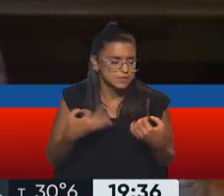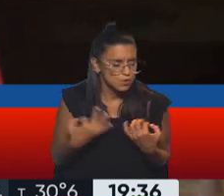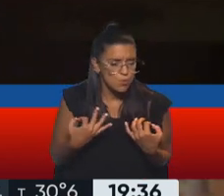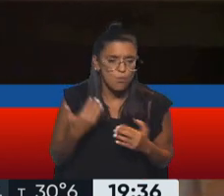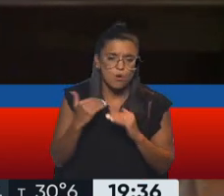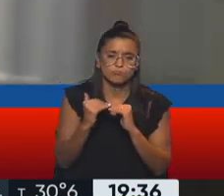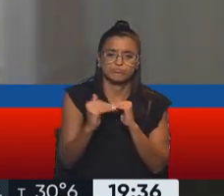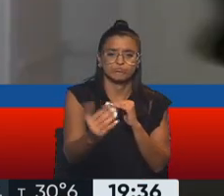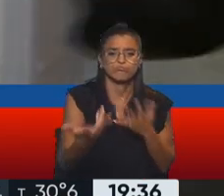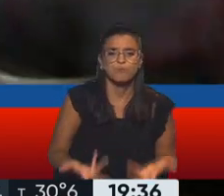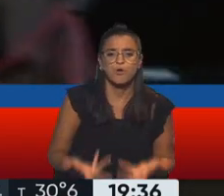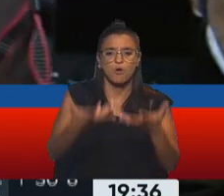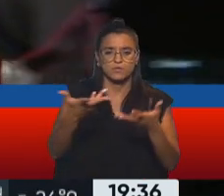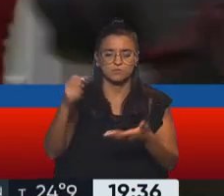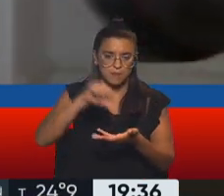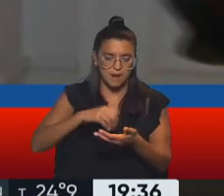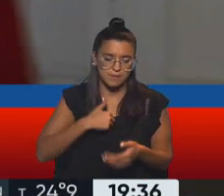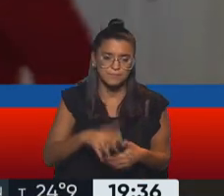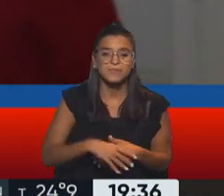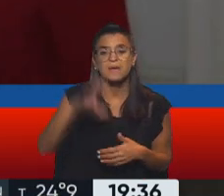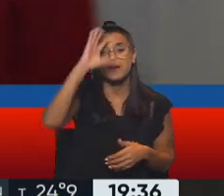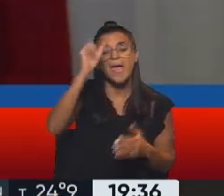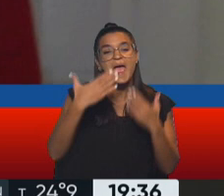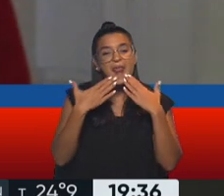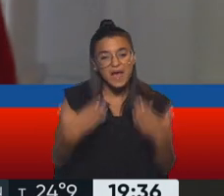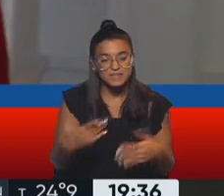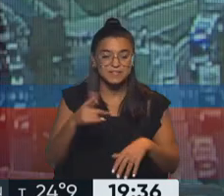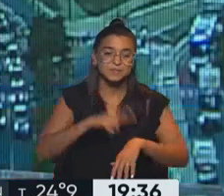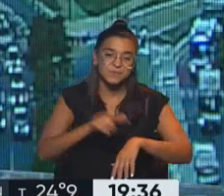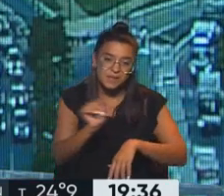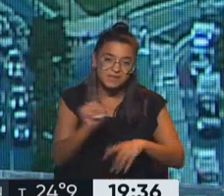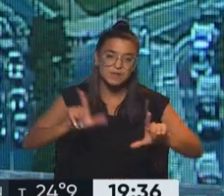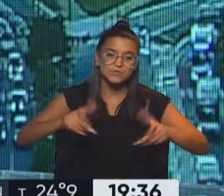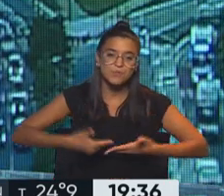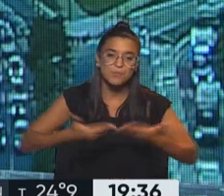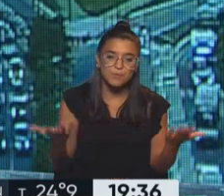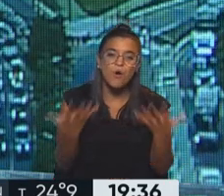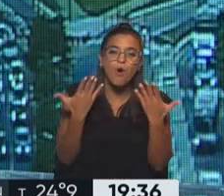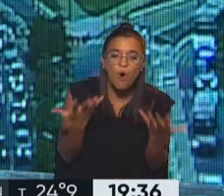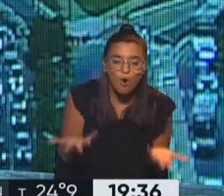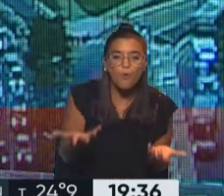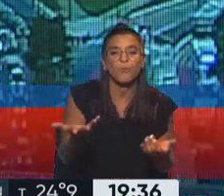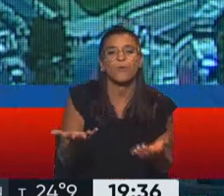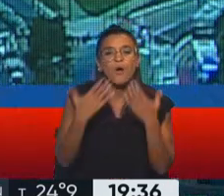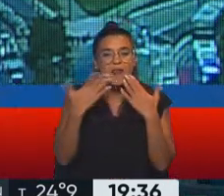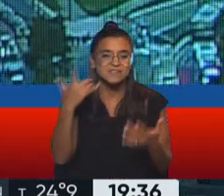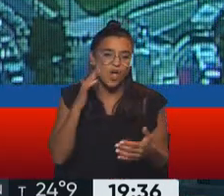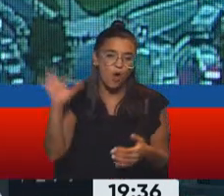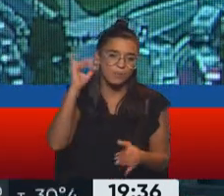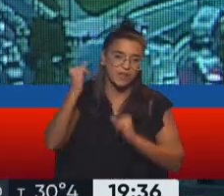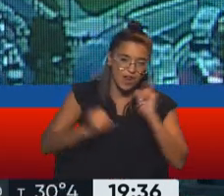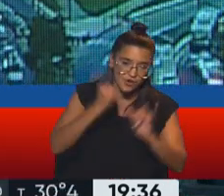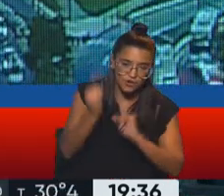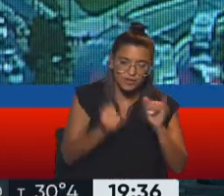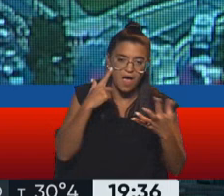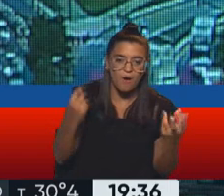sostenida y un progreso para el país. Embajador, gracias por estos minutos con Televisión Pública Noticias, y por supuesto también traernos su parecer acerca de este acuerdo,